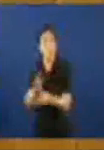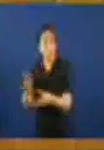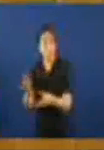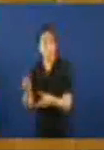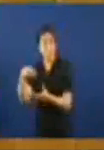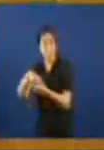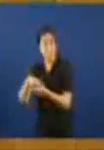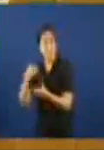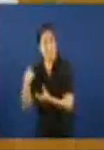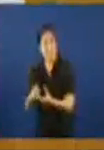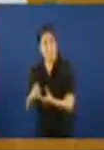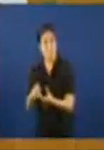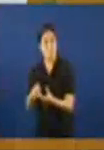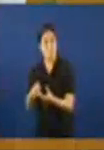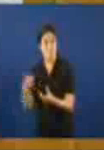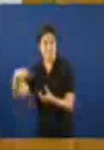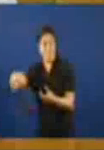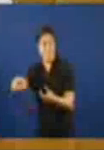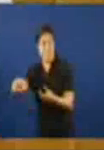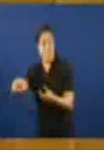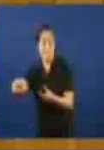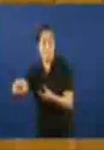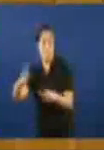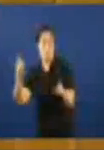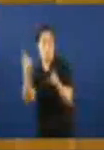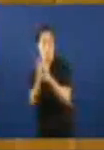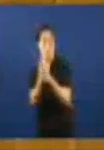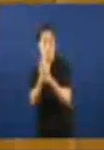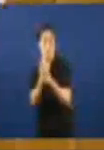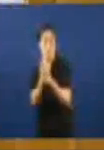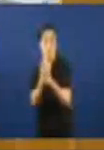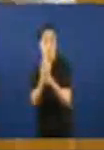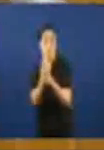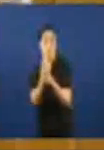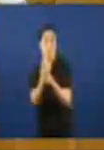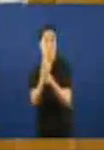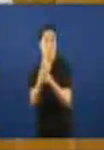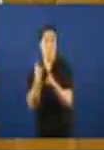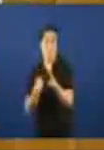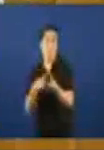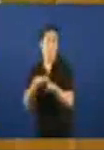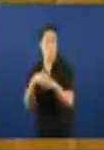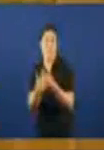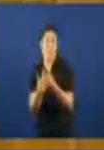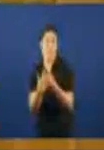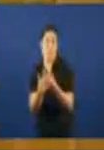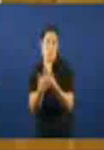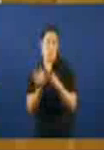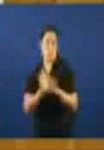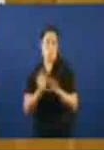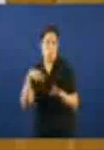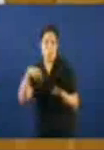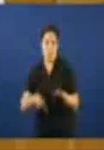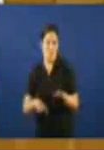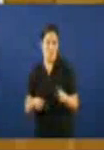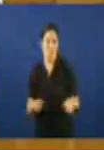especialmente contra os que votan terra sobre un asunto tan terrible como este. Francamente, non hai